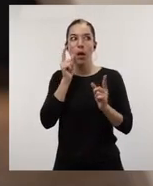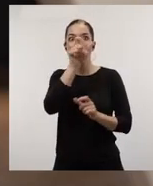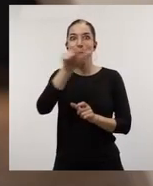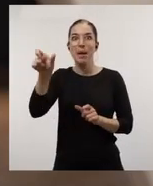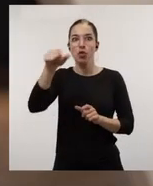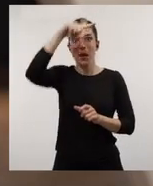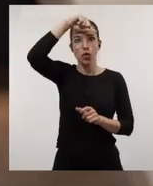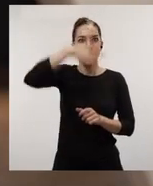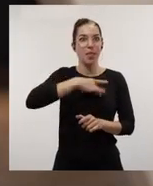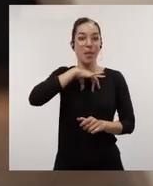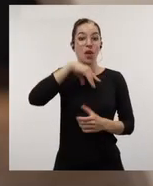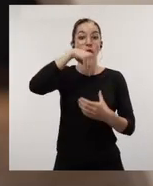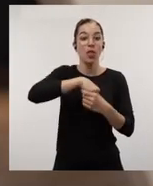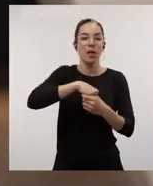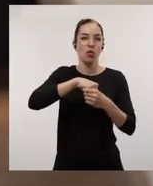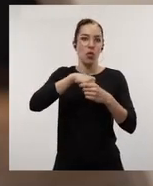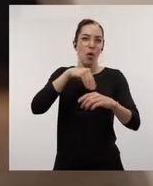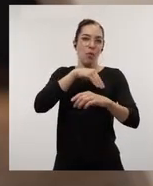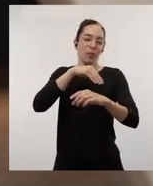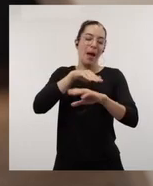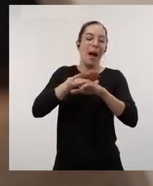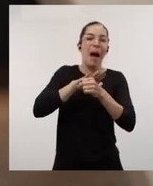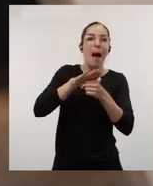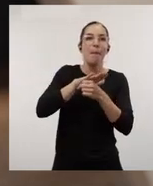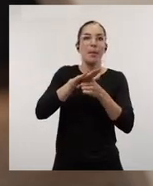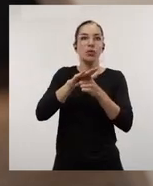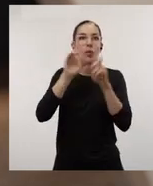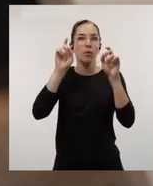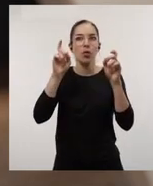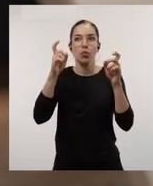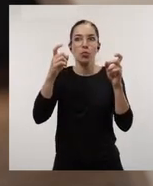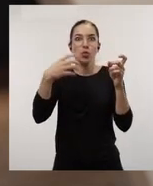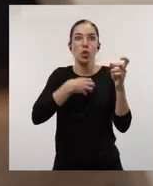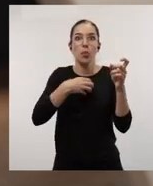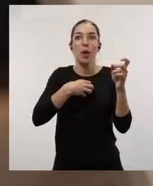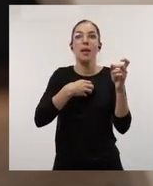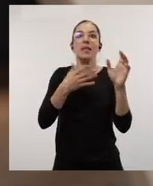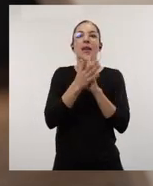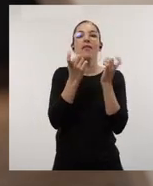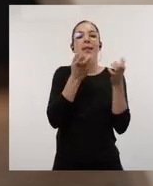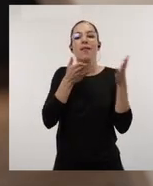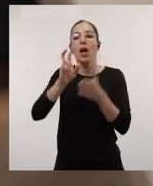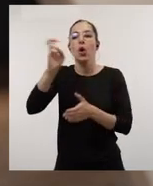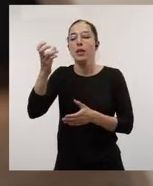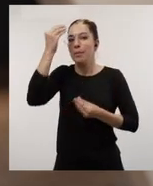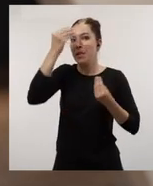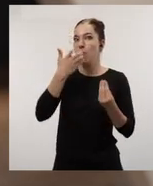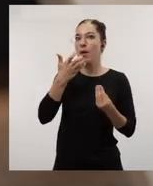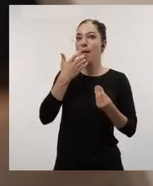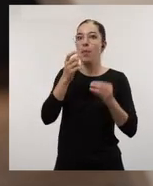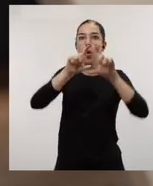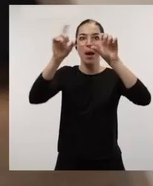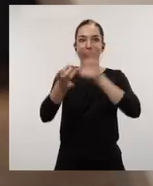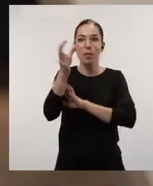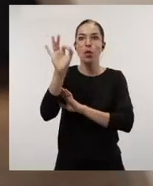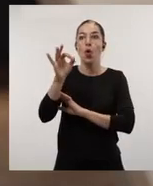exceso de doctores que no puede absorber la academia y que hay que buscar otras vías, como puede ser el emprendimiento, como puede ser el sector privado. Y vosotros,